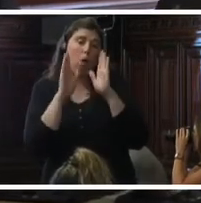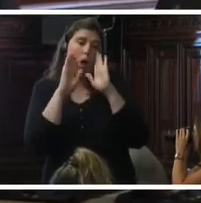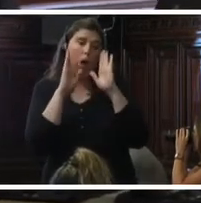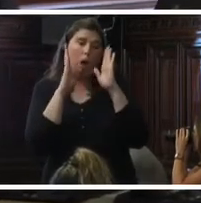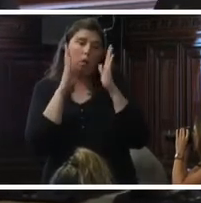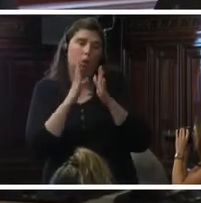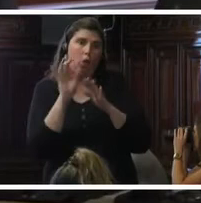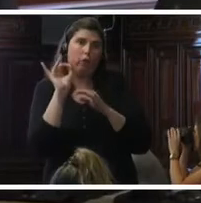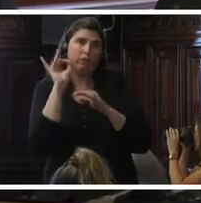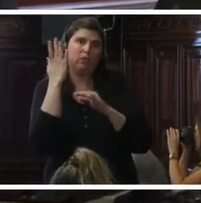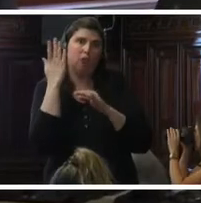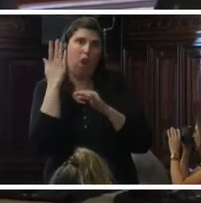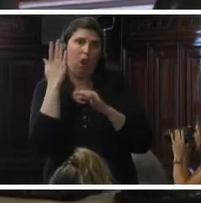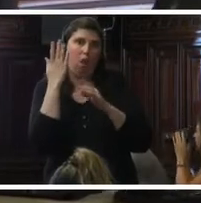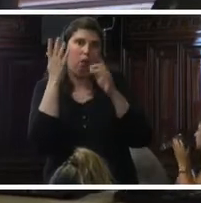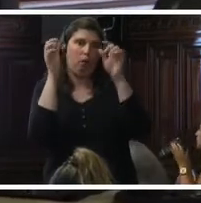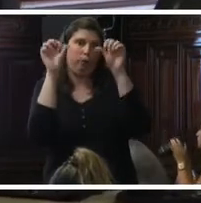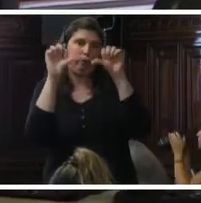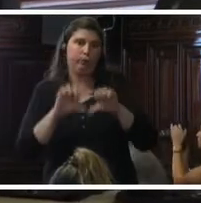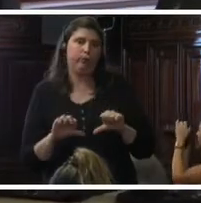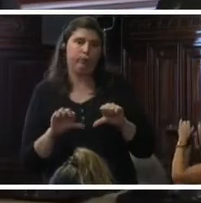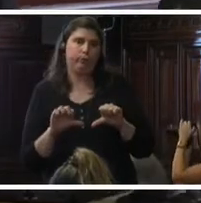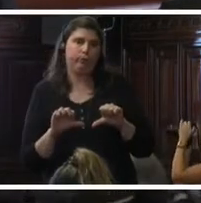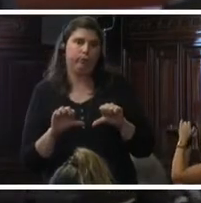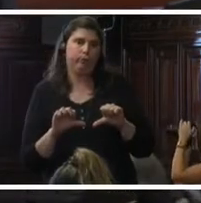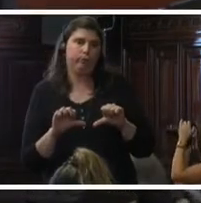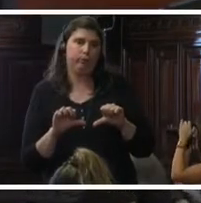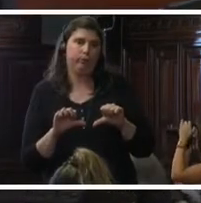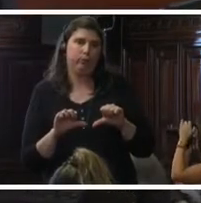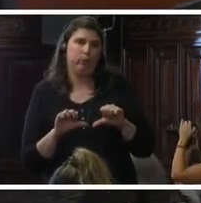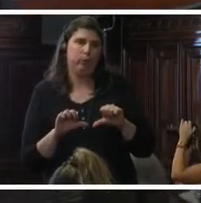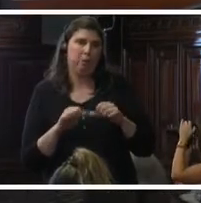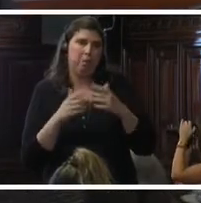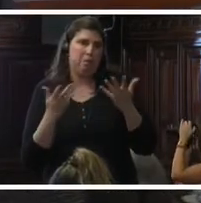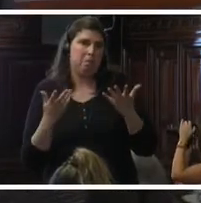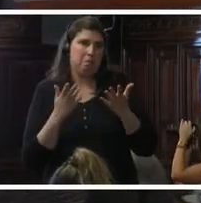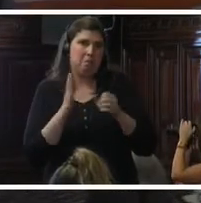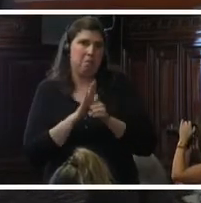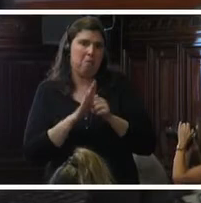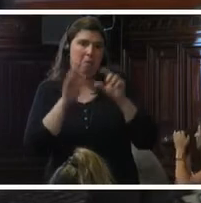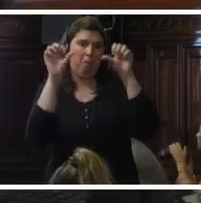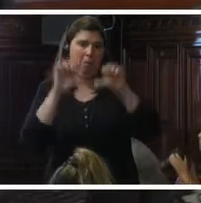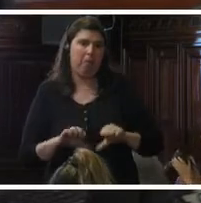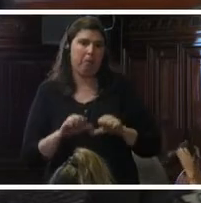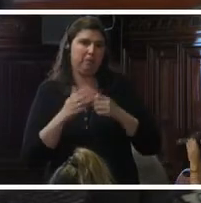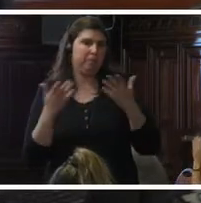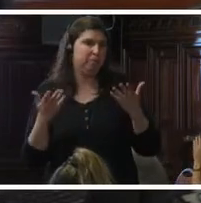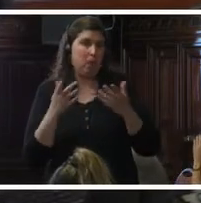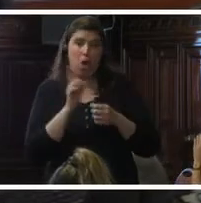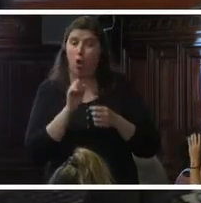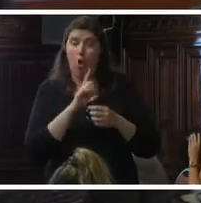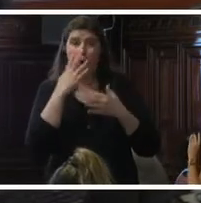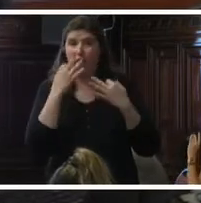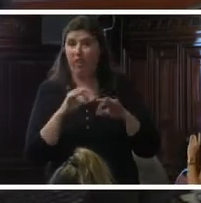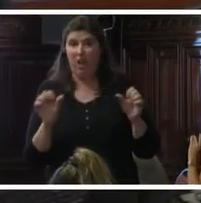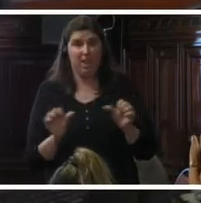oficial es lo que ha caído. Como lo dejaron caer como una papa caliente. Y realmente no deberían hacerlo, a no